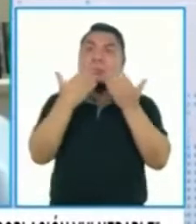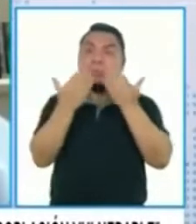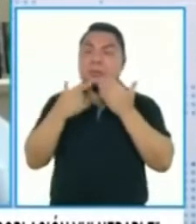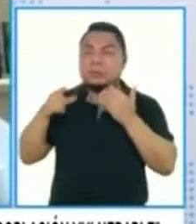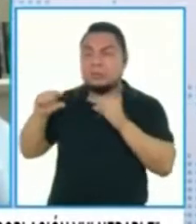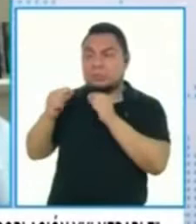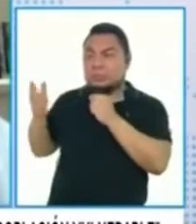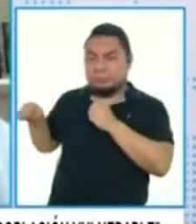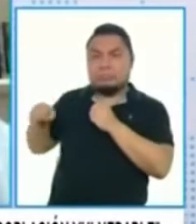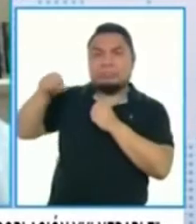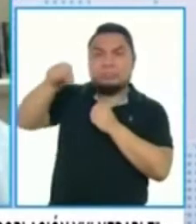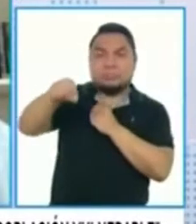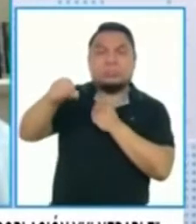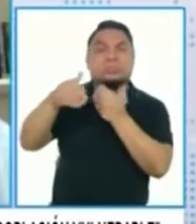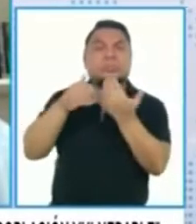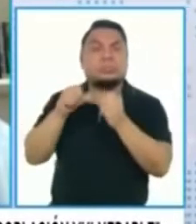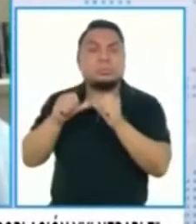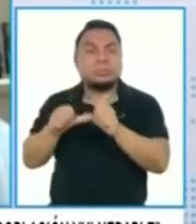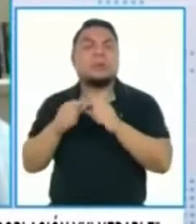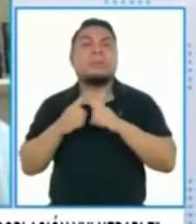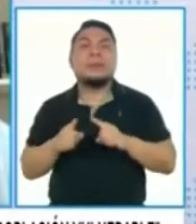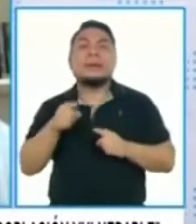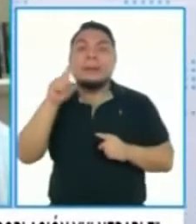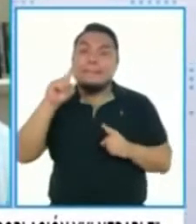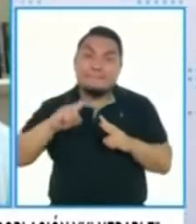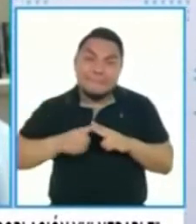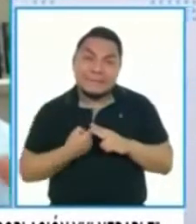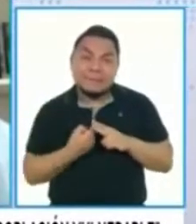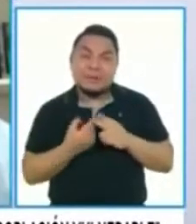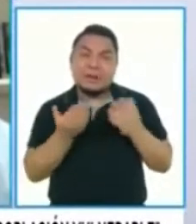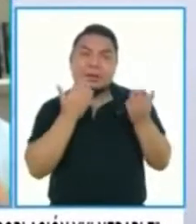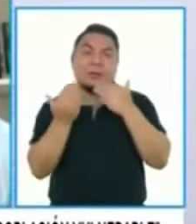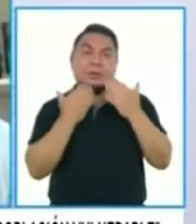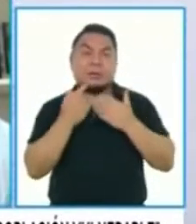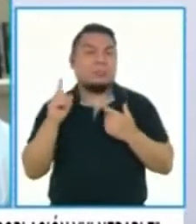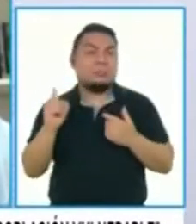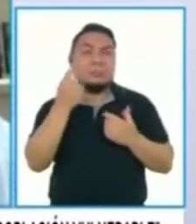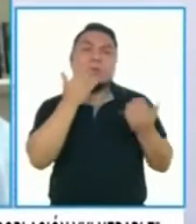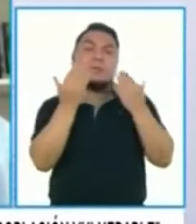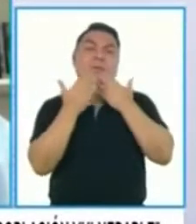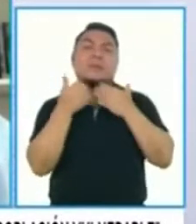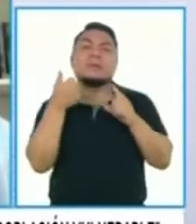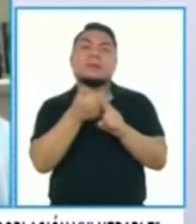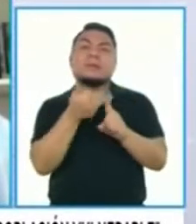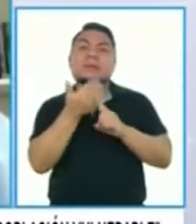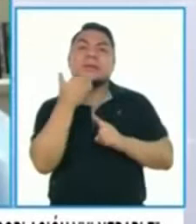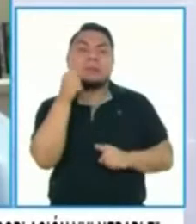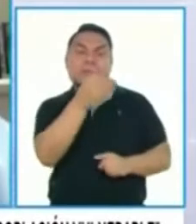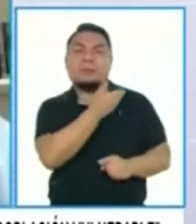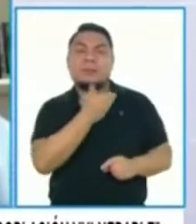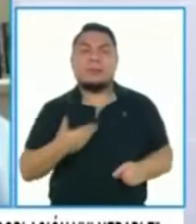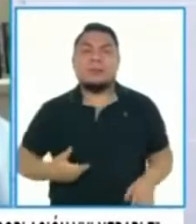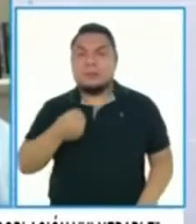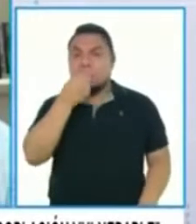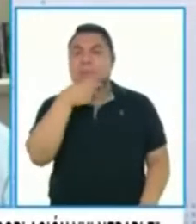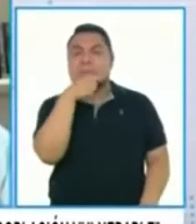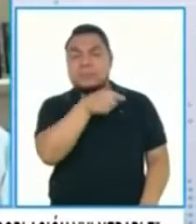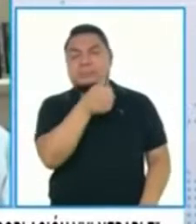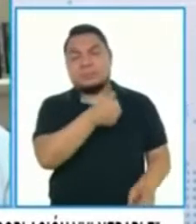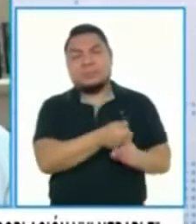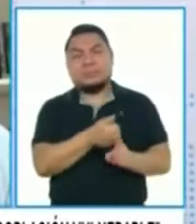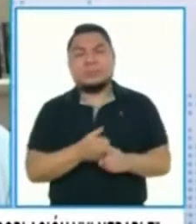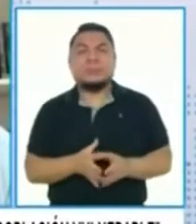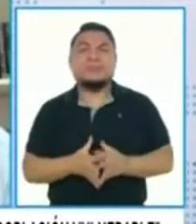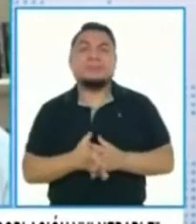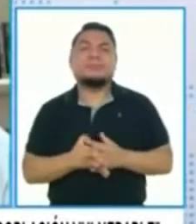para poder finiquitar los detalles, pero las negociaciones iniciales, establecer los márgenes de las mismas, deben ser lideradas por el propio presidente